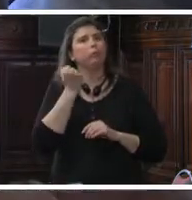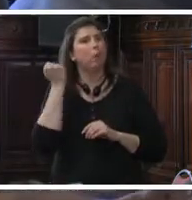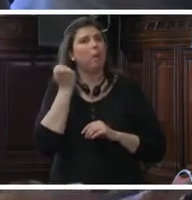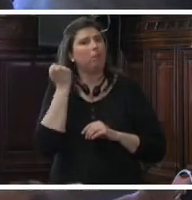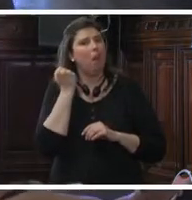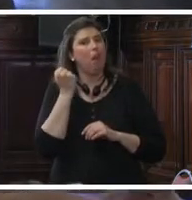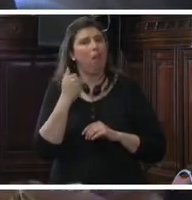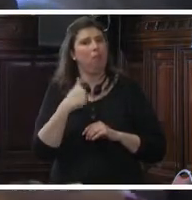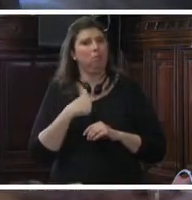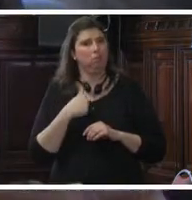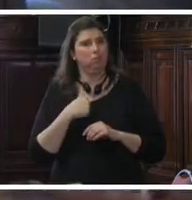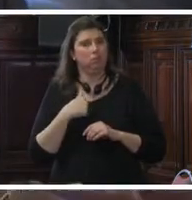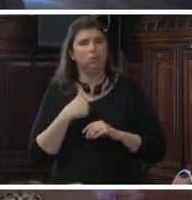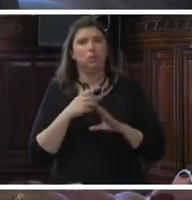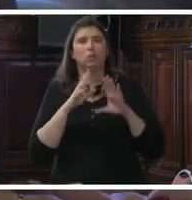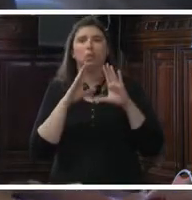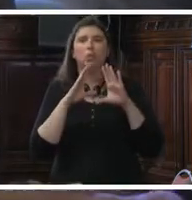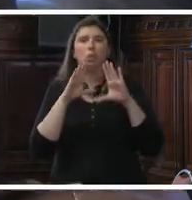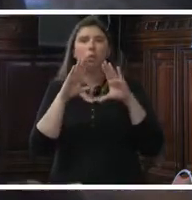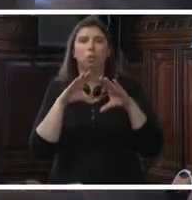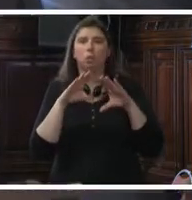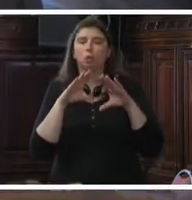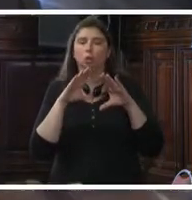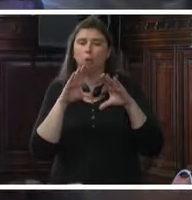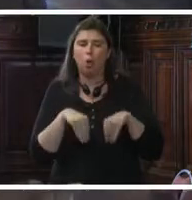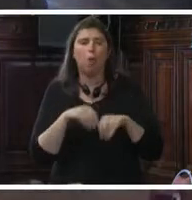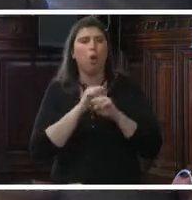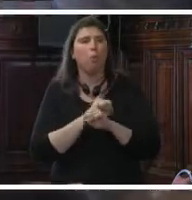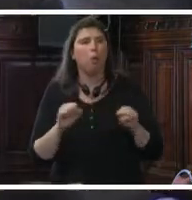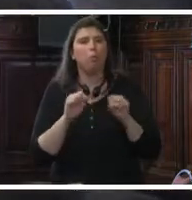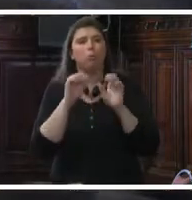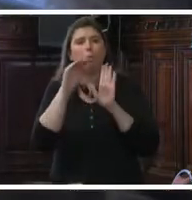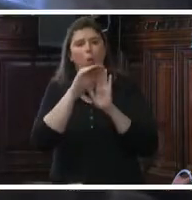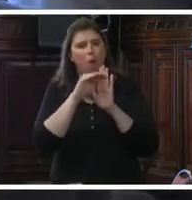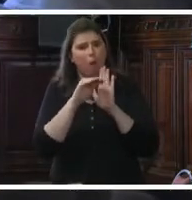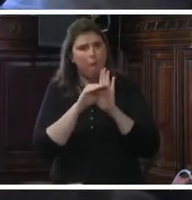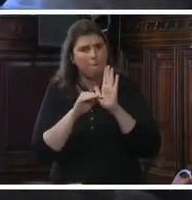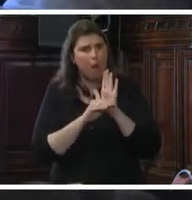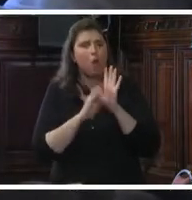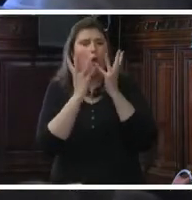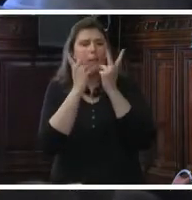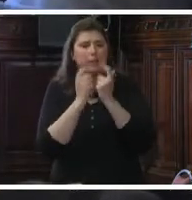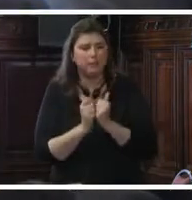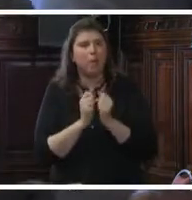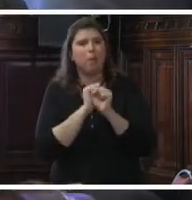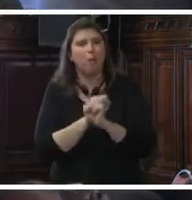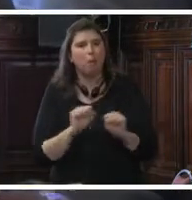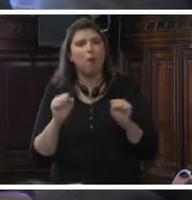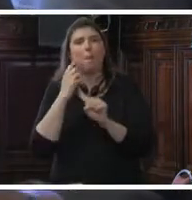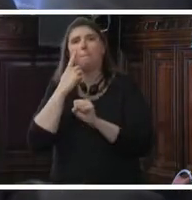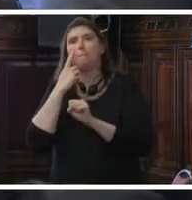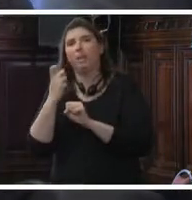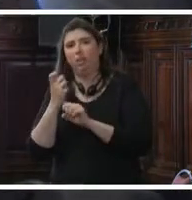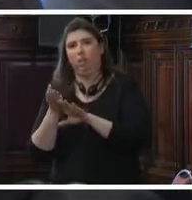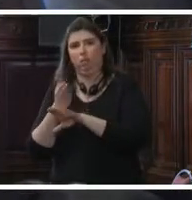todo lo que podemos programar, organizar para la prevención, pero